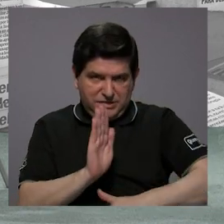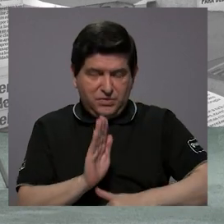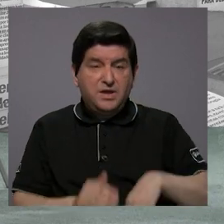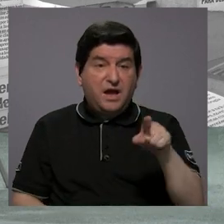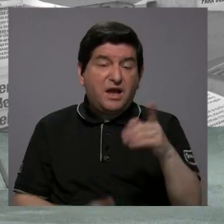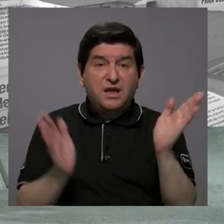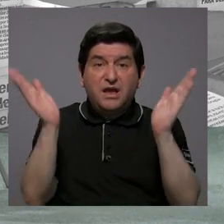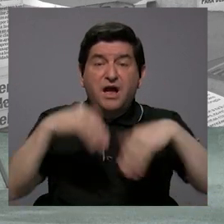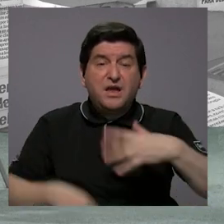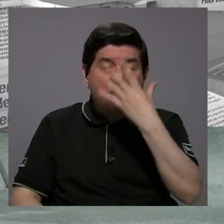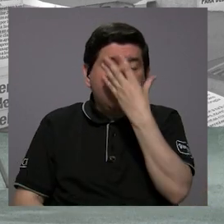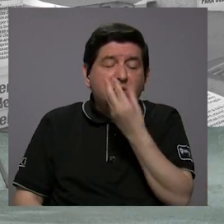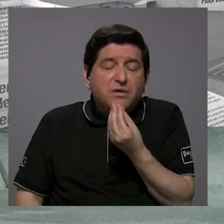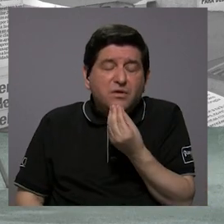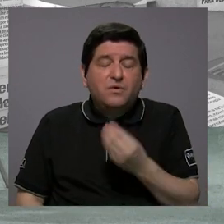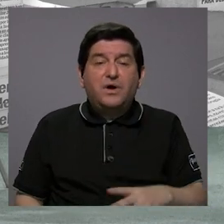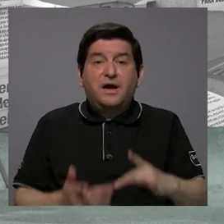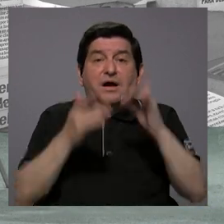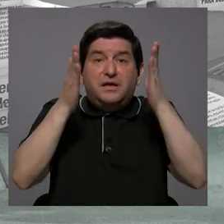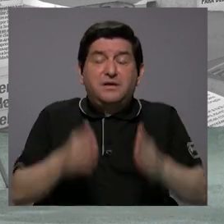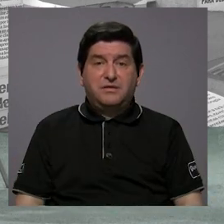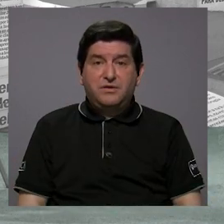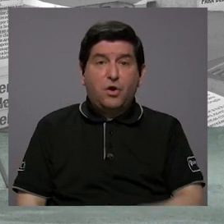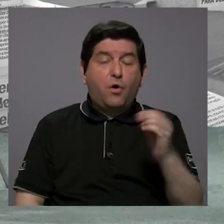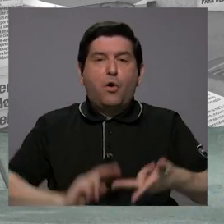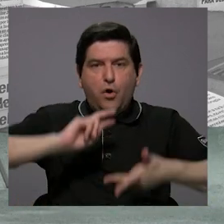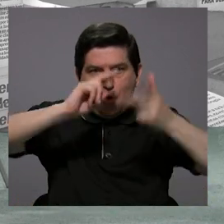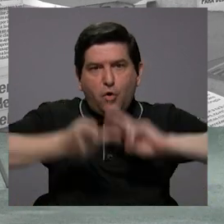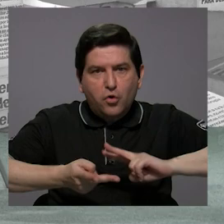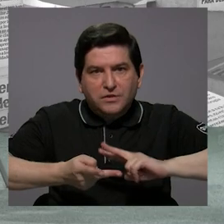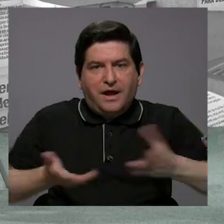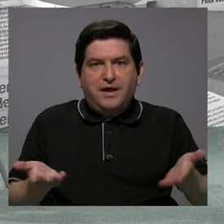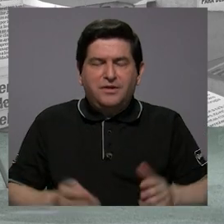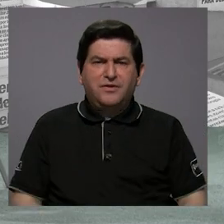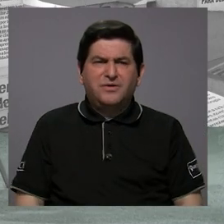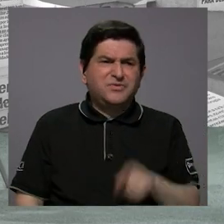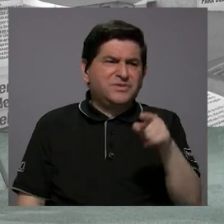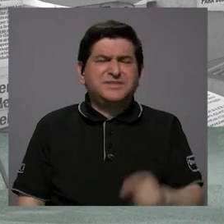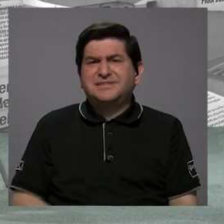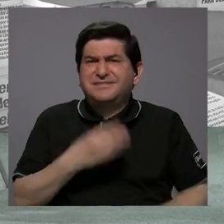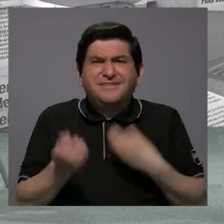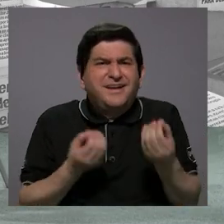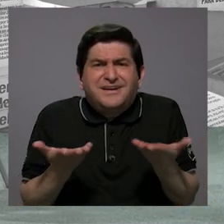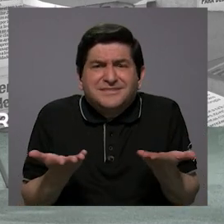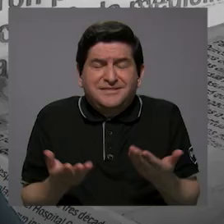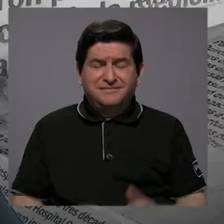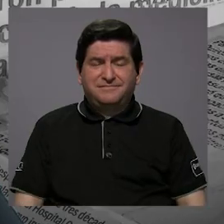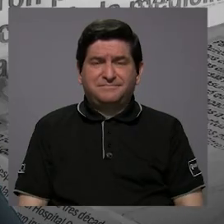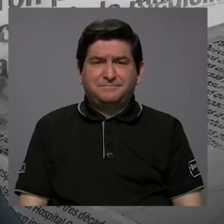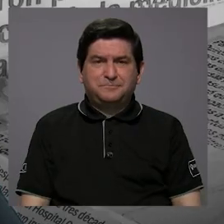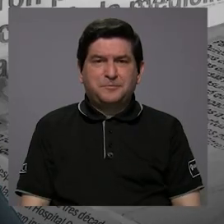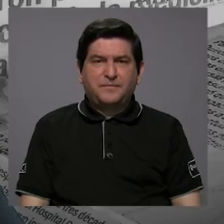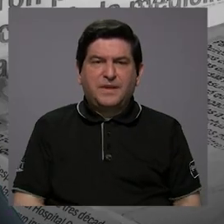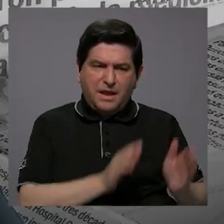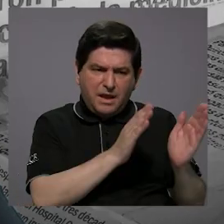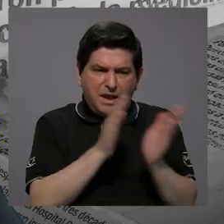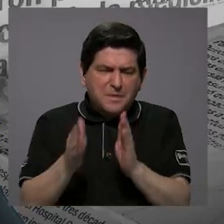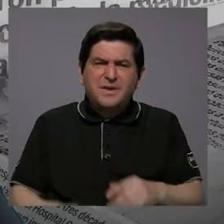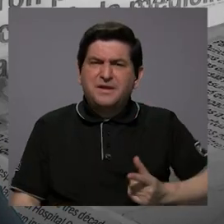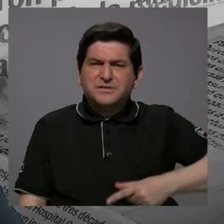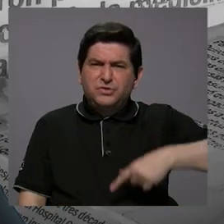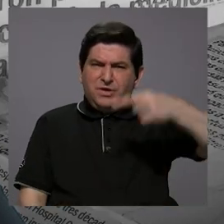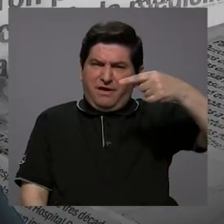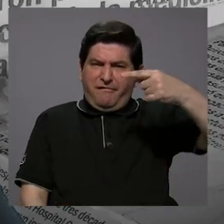anestesiólogo, entonces, ¿qué va a hacer? O viceversa, llega el anestesiólogo y no hay cirujano, entonces, ¿a quién va a dormir? ¿Y qué pasa con la planificación a nivel de